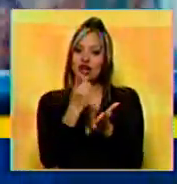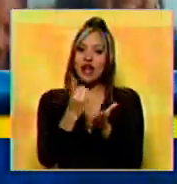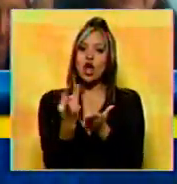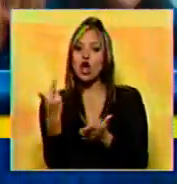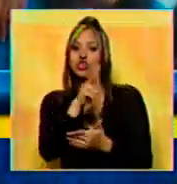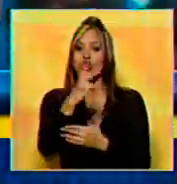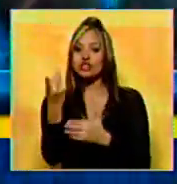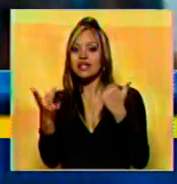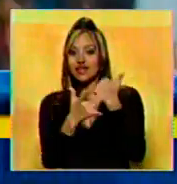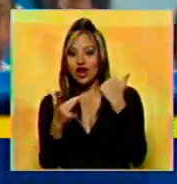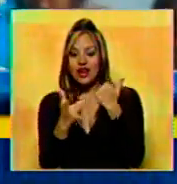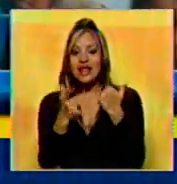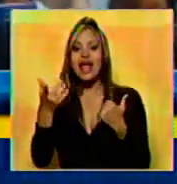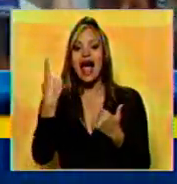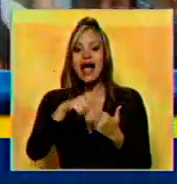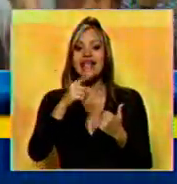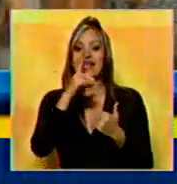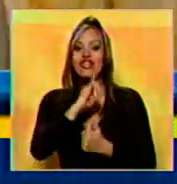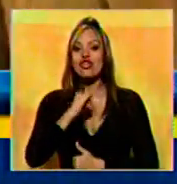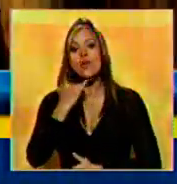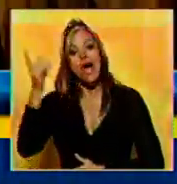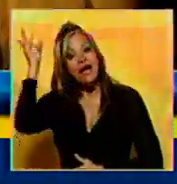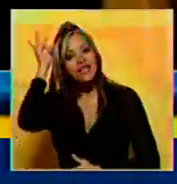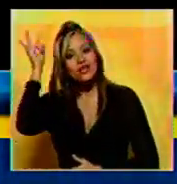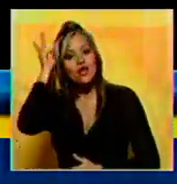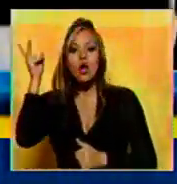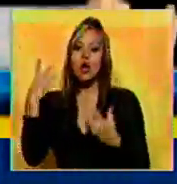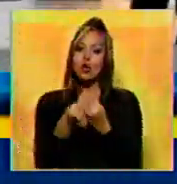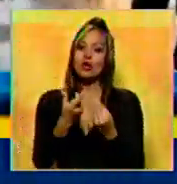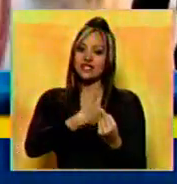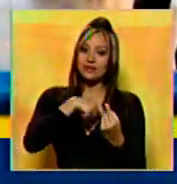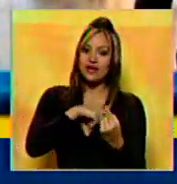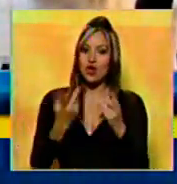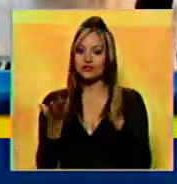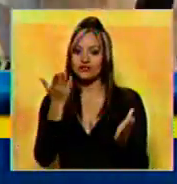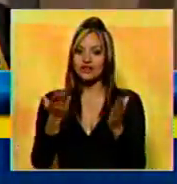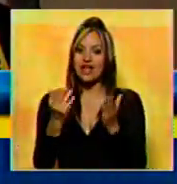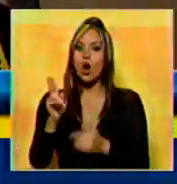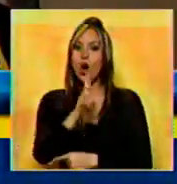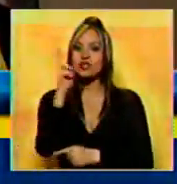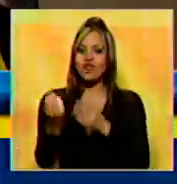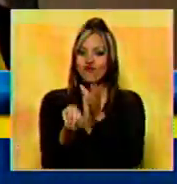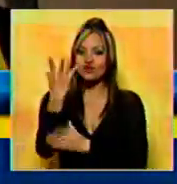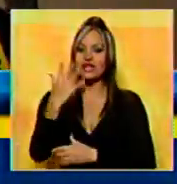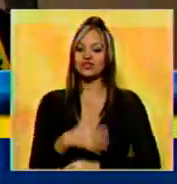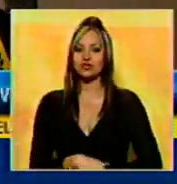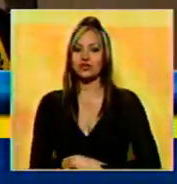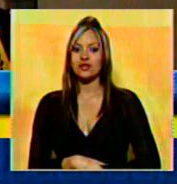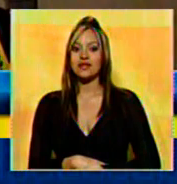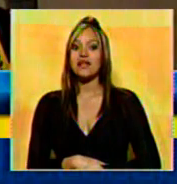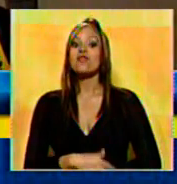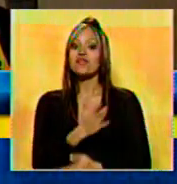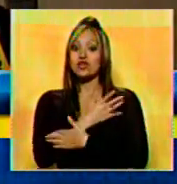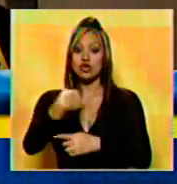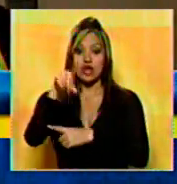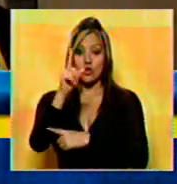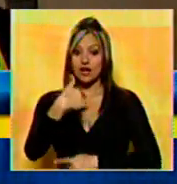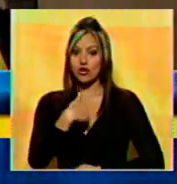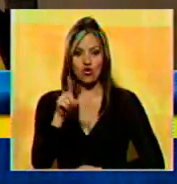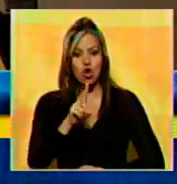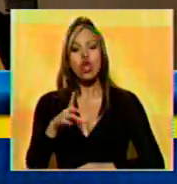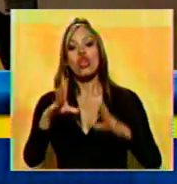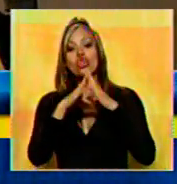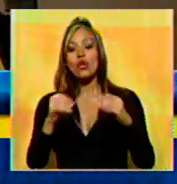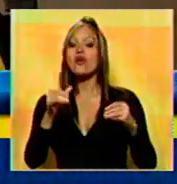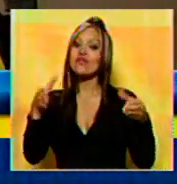Tecnológico Guayunaiki creado por la Fundación Guayuta Ya. Es una recompensa que no solamente tengo yo, sino que tiene